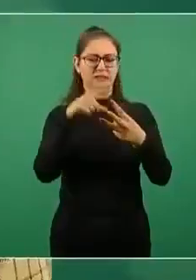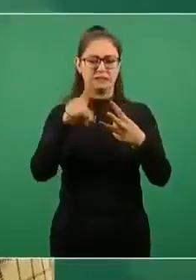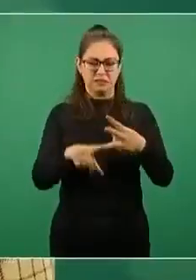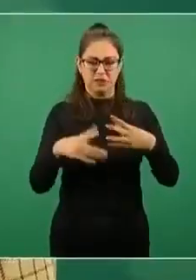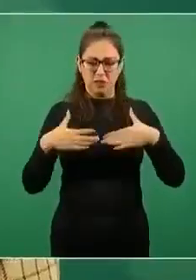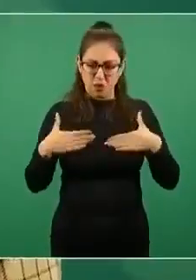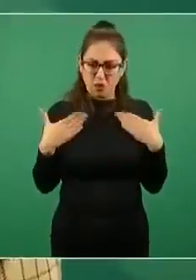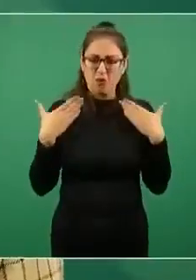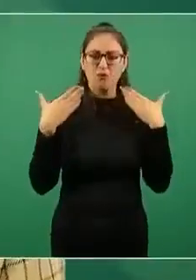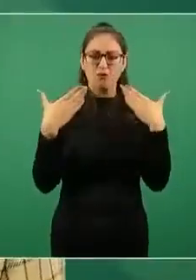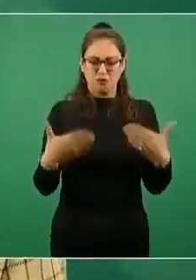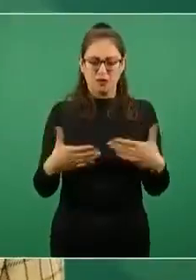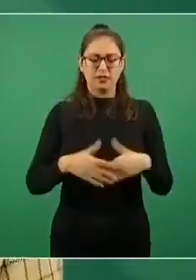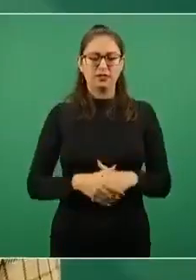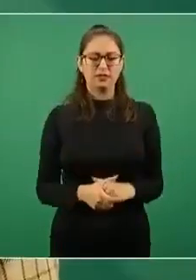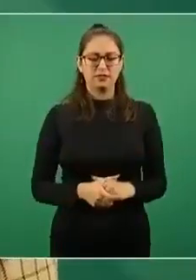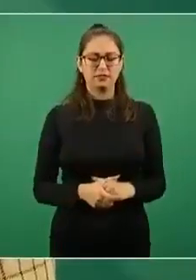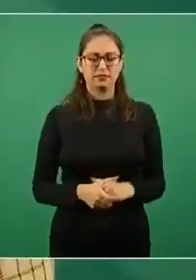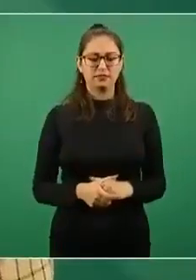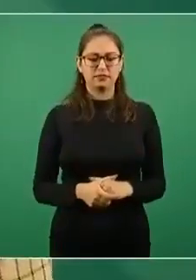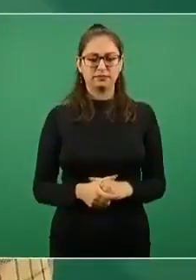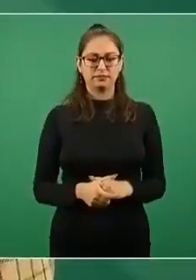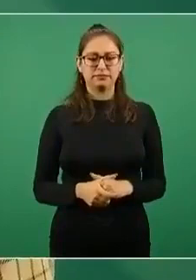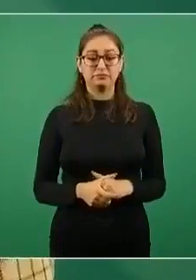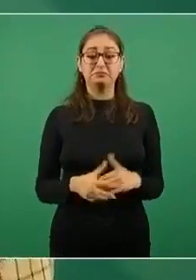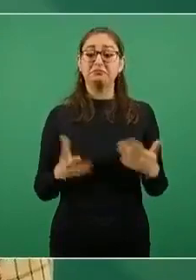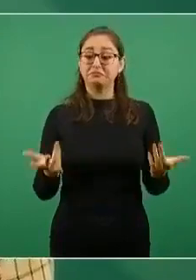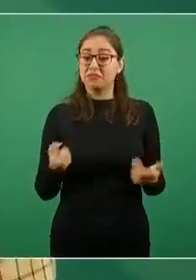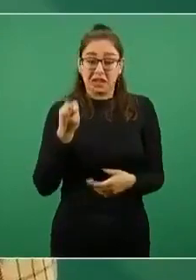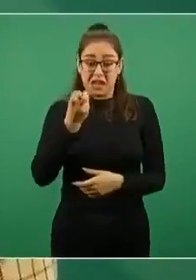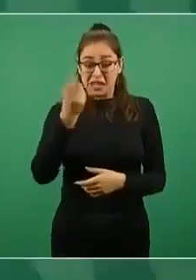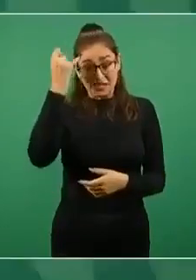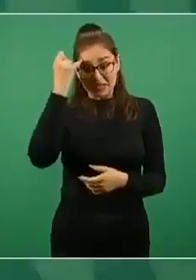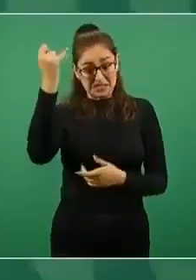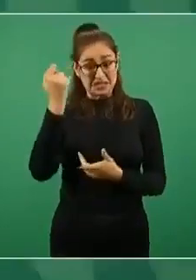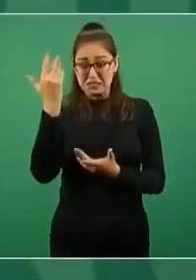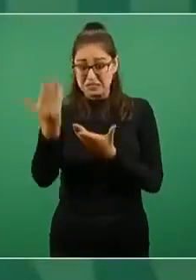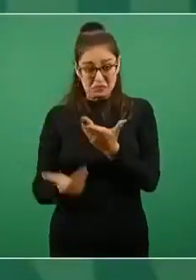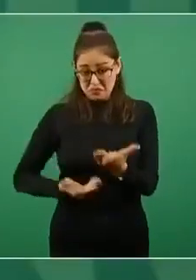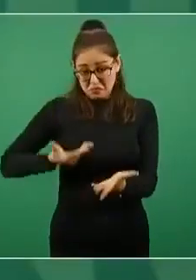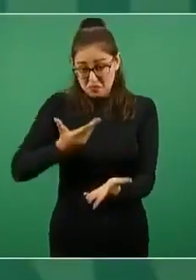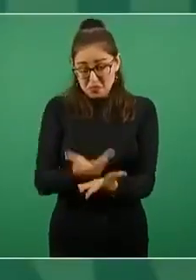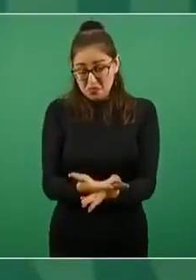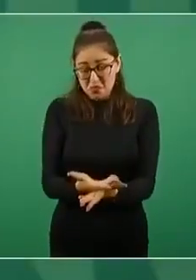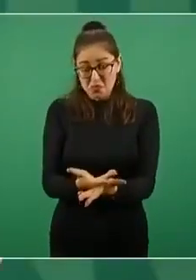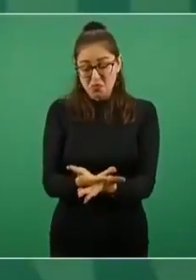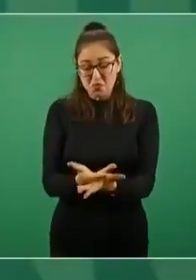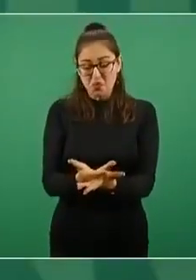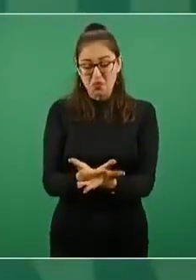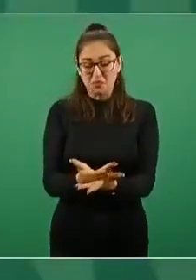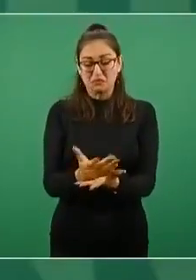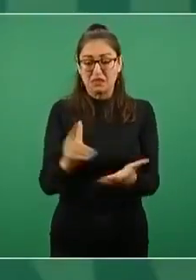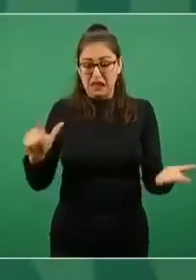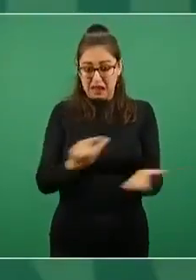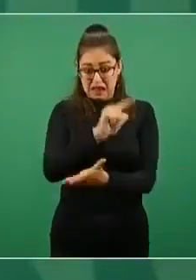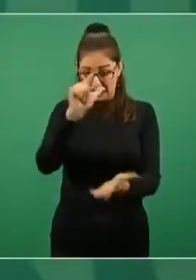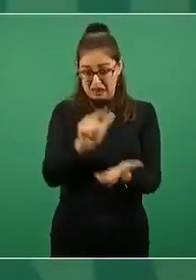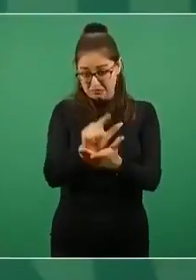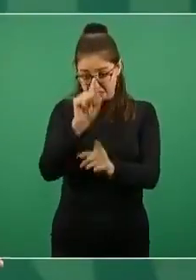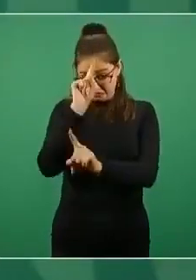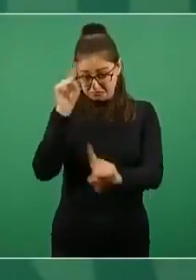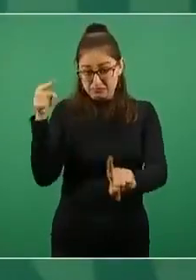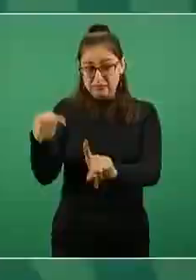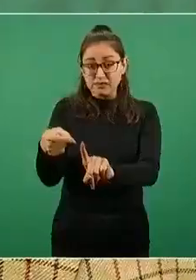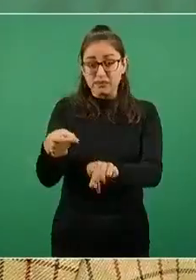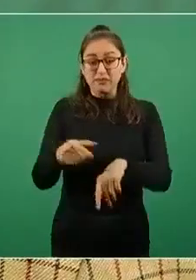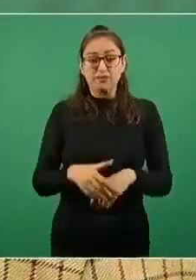confiabilidad en el sistema eléctrico. Esto es lo que se ha… o esta ley está encaminada a esto.